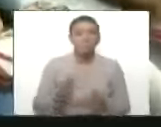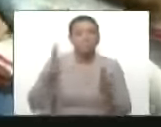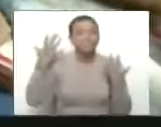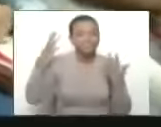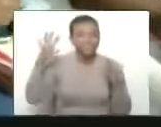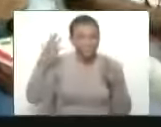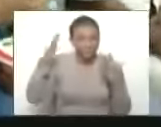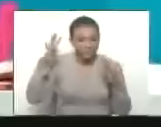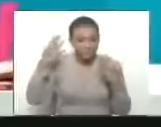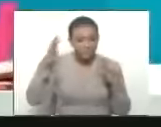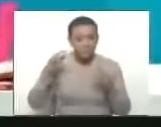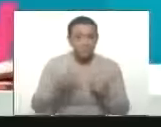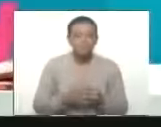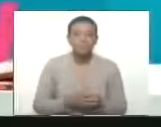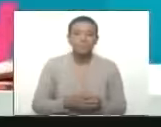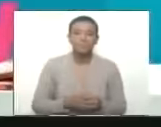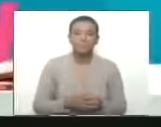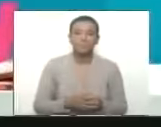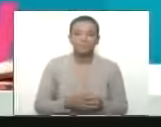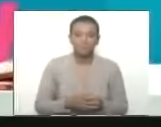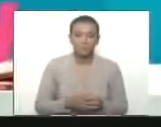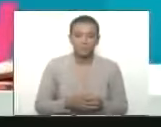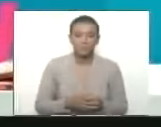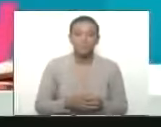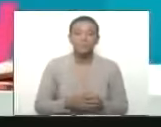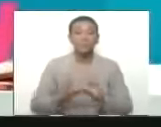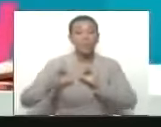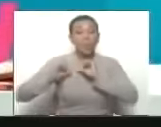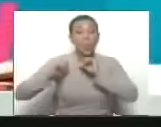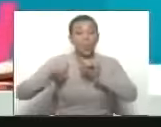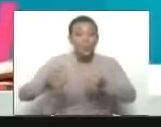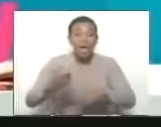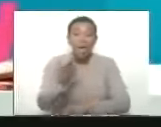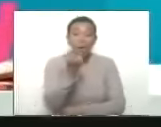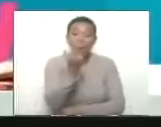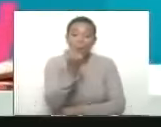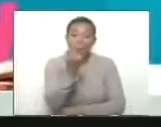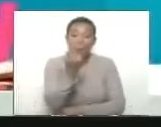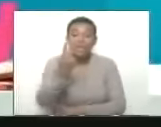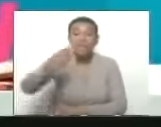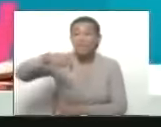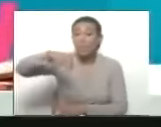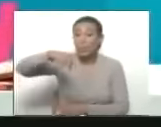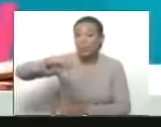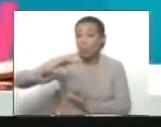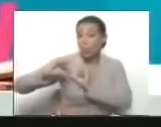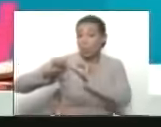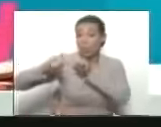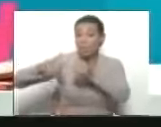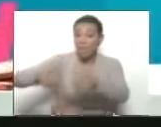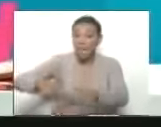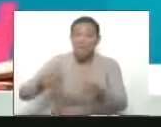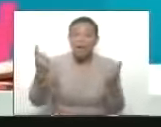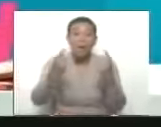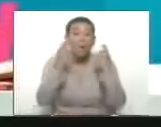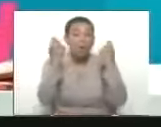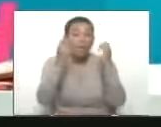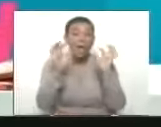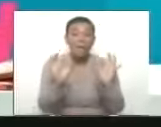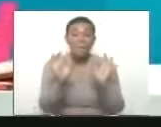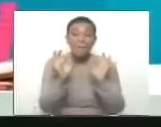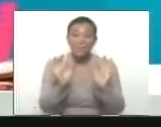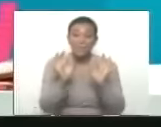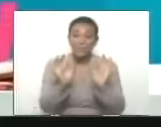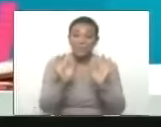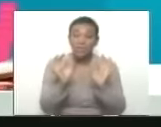igualmente arranca el 11 de noviembre la jornada especial